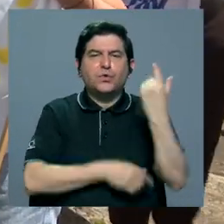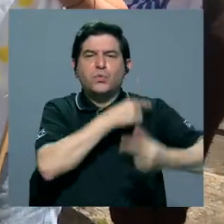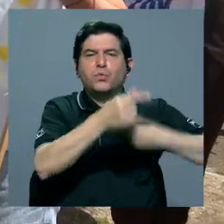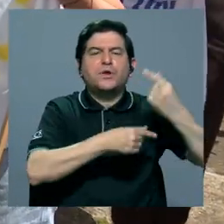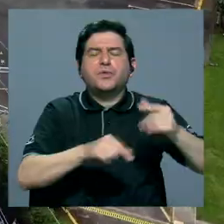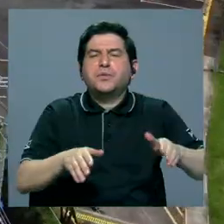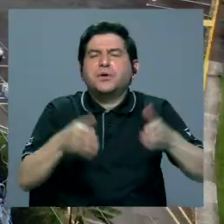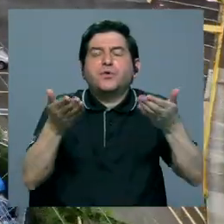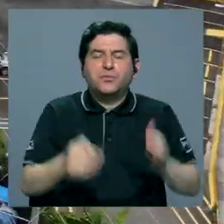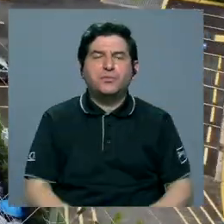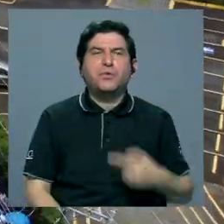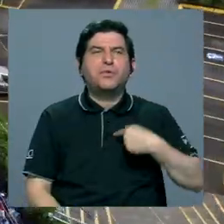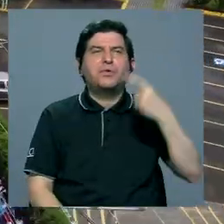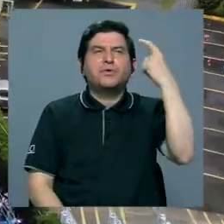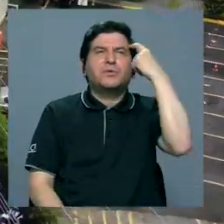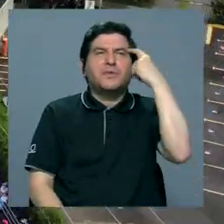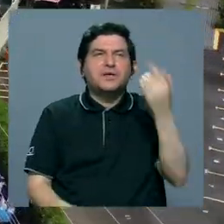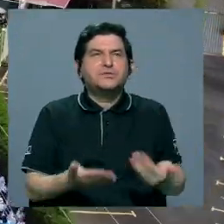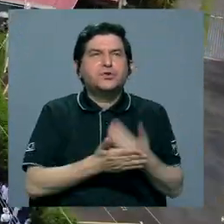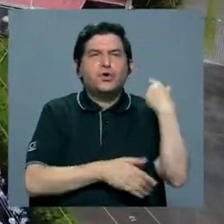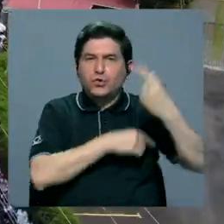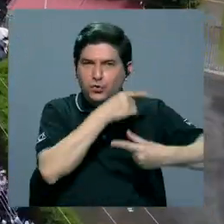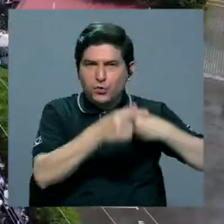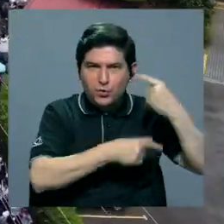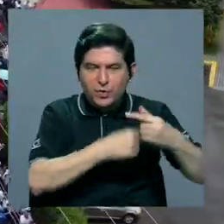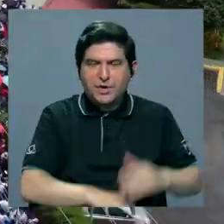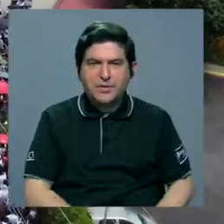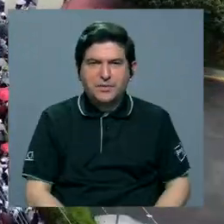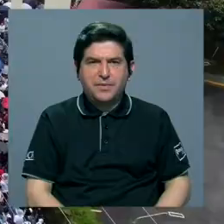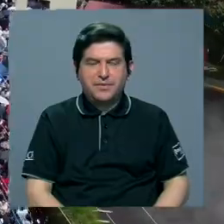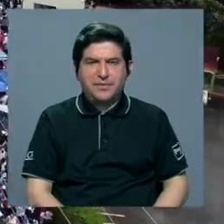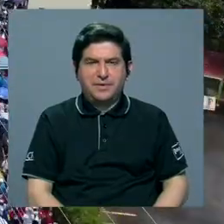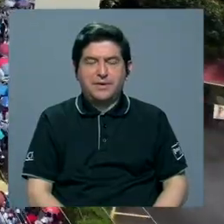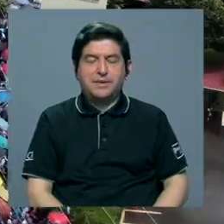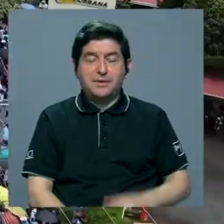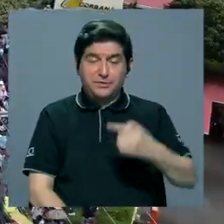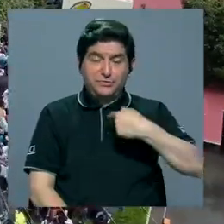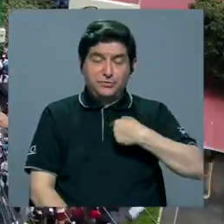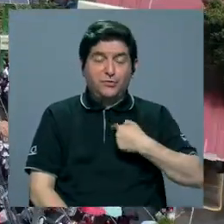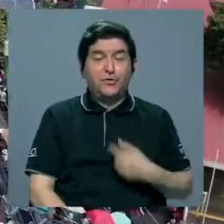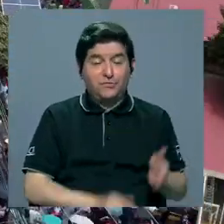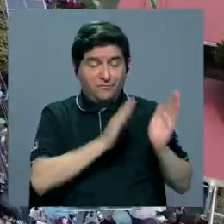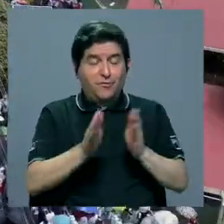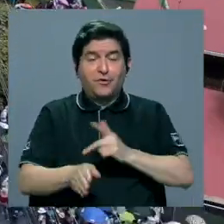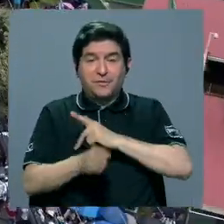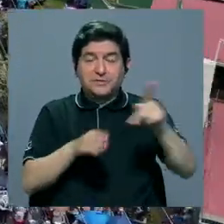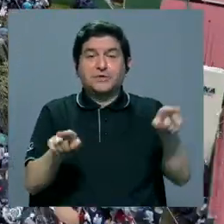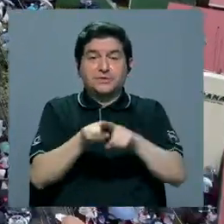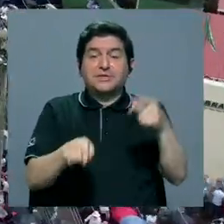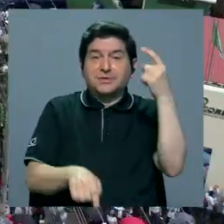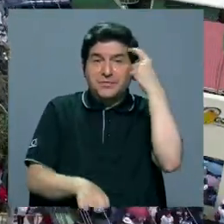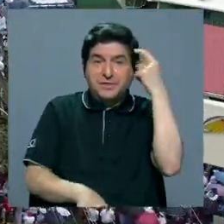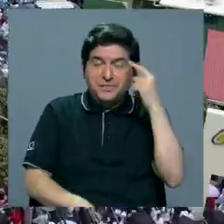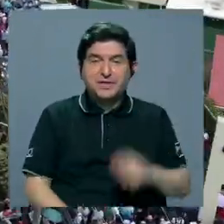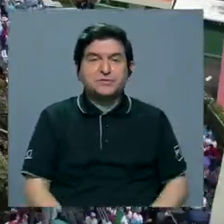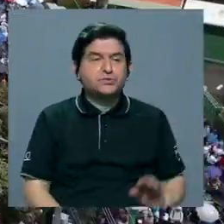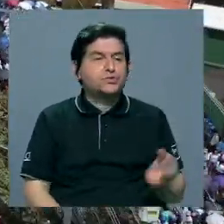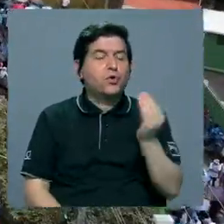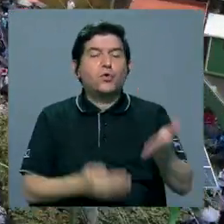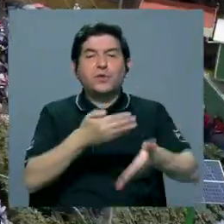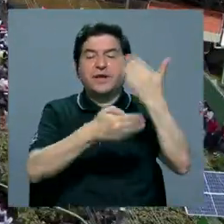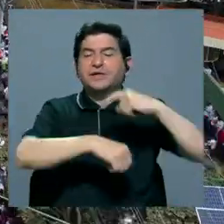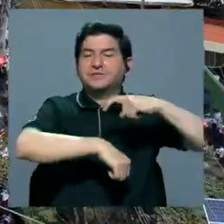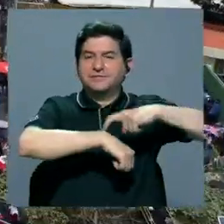Cuando pienso en la nueva generación por formación profesional También pienso en las generaciones juveniles del